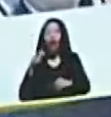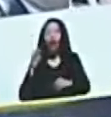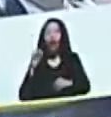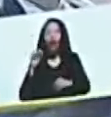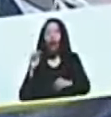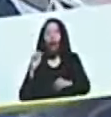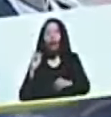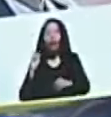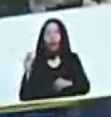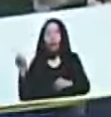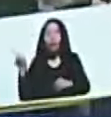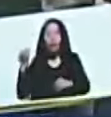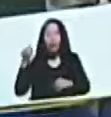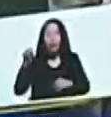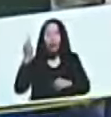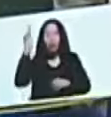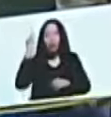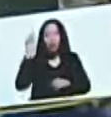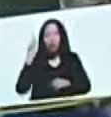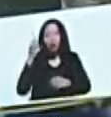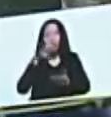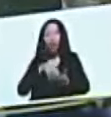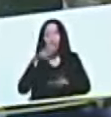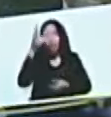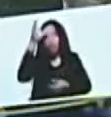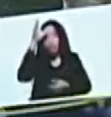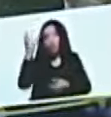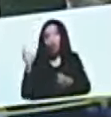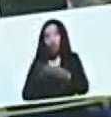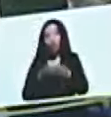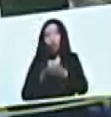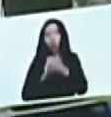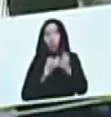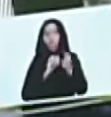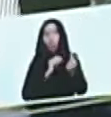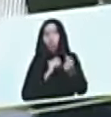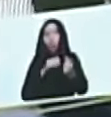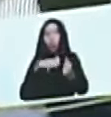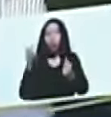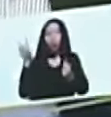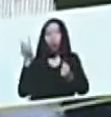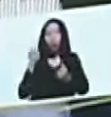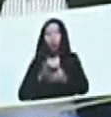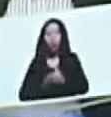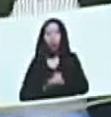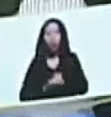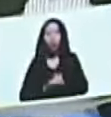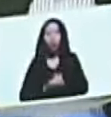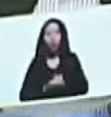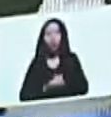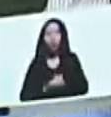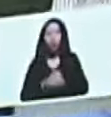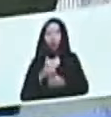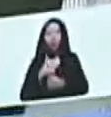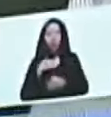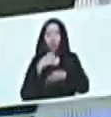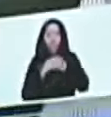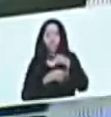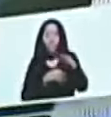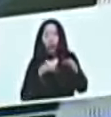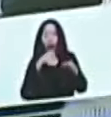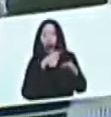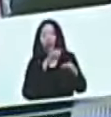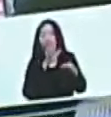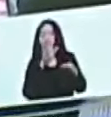años, diputada del Estado Falcón, miembro de la Comisión de Diálogo por parte de Venezuela, yo le explicaba a ella, ella tenía